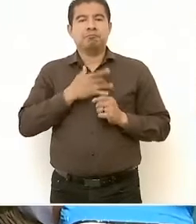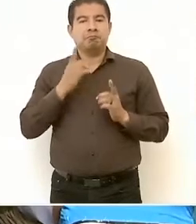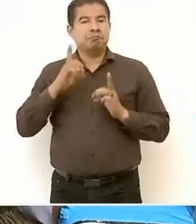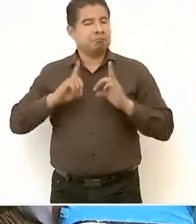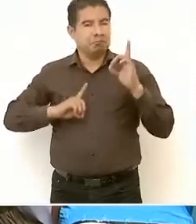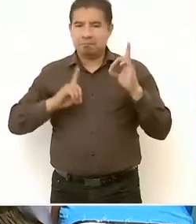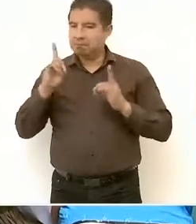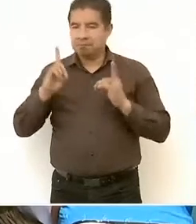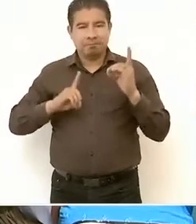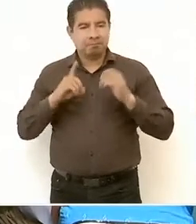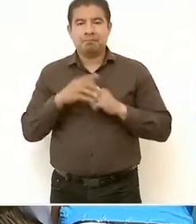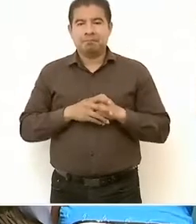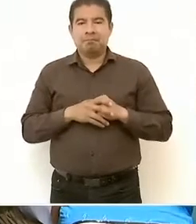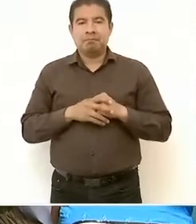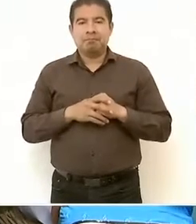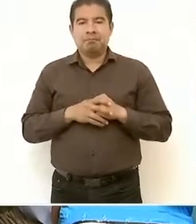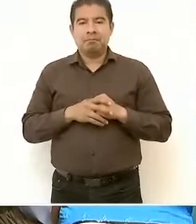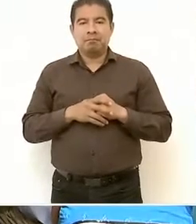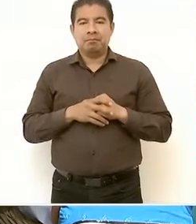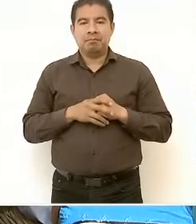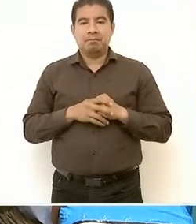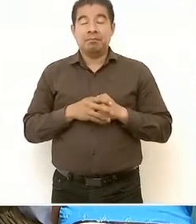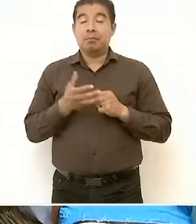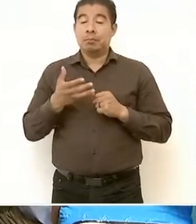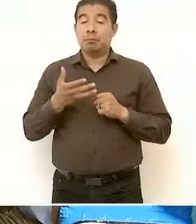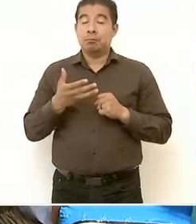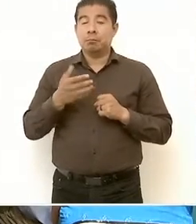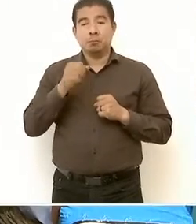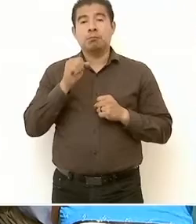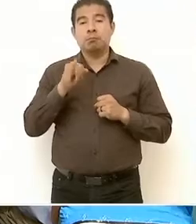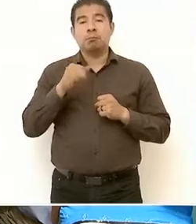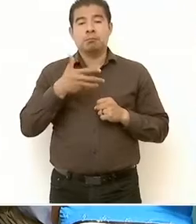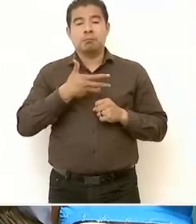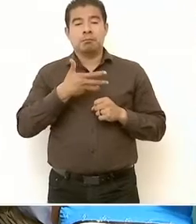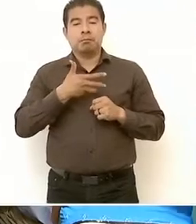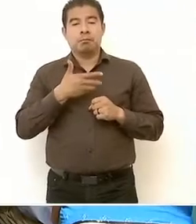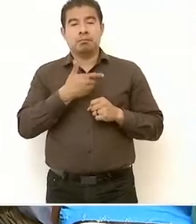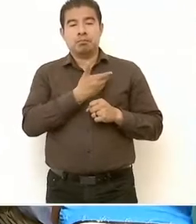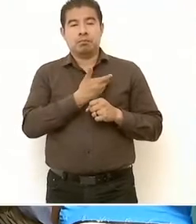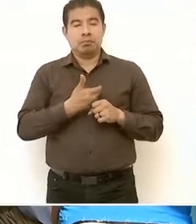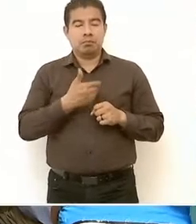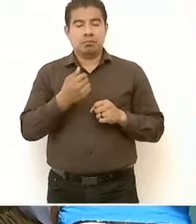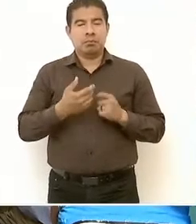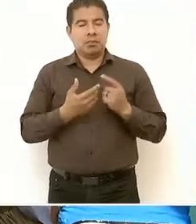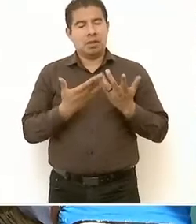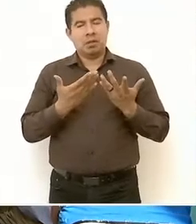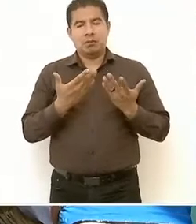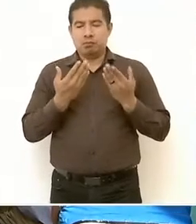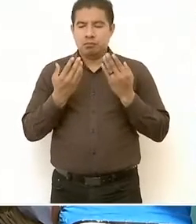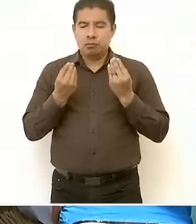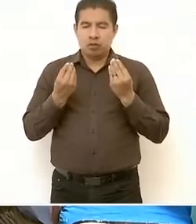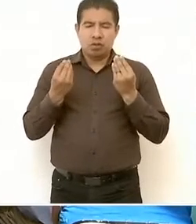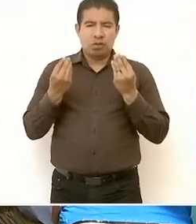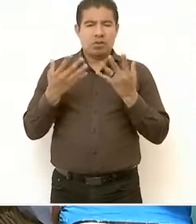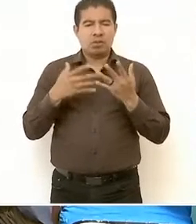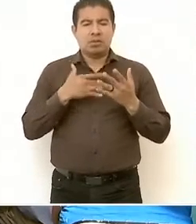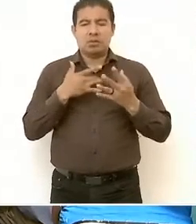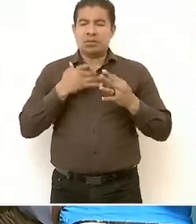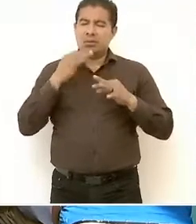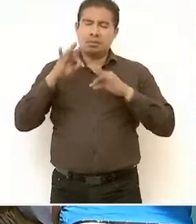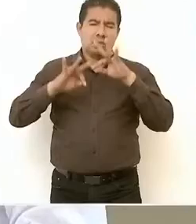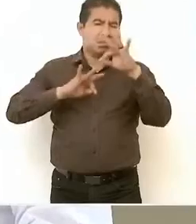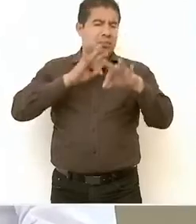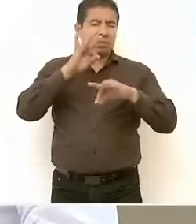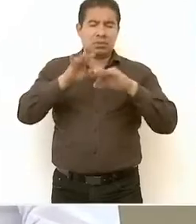tenemos un presidente que tiene muchas virtudes, que siempre está pensando en el